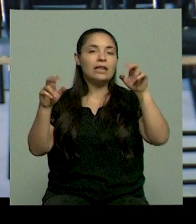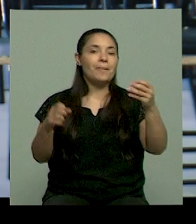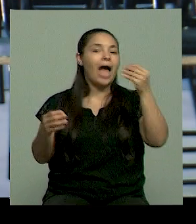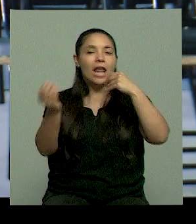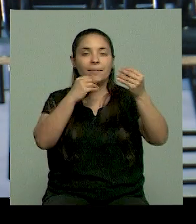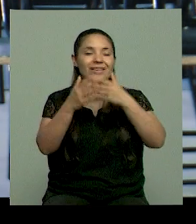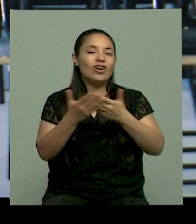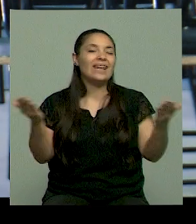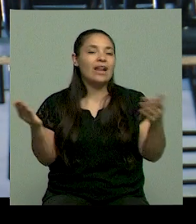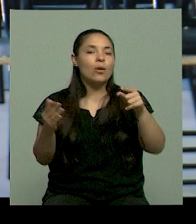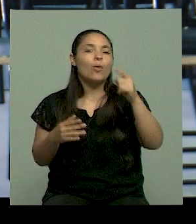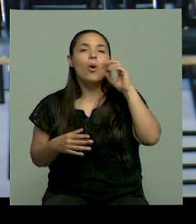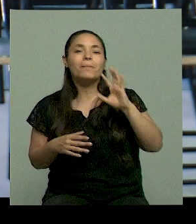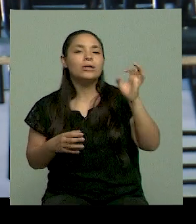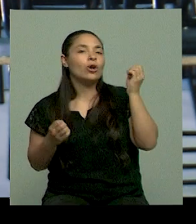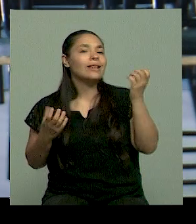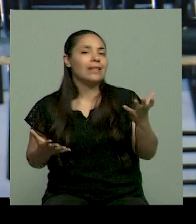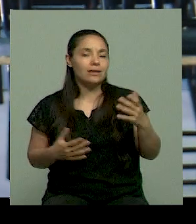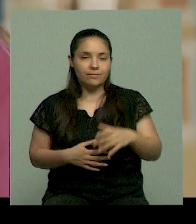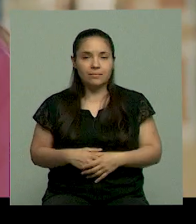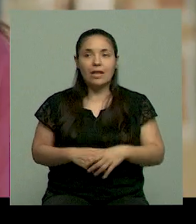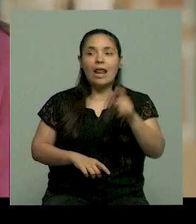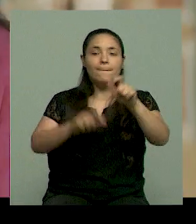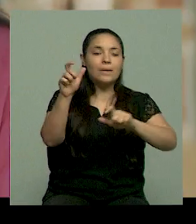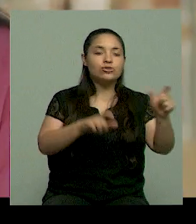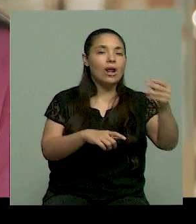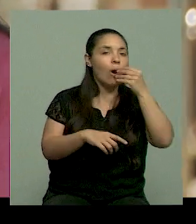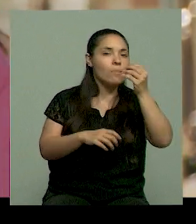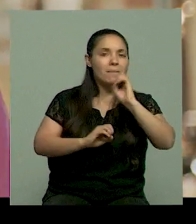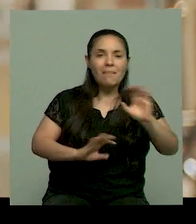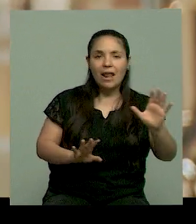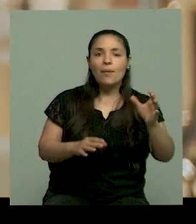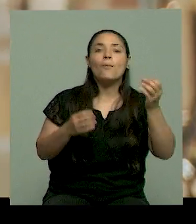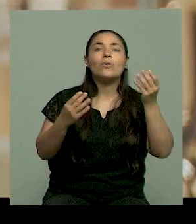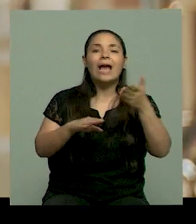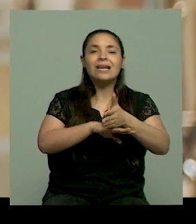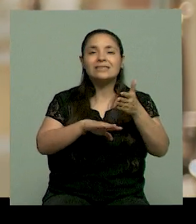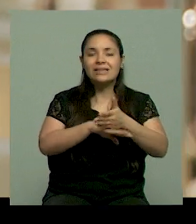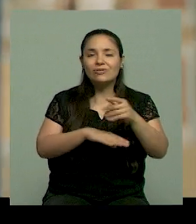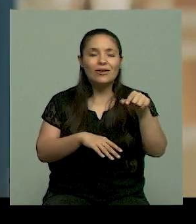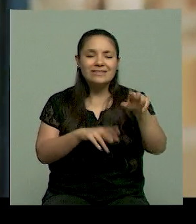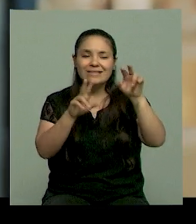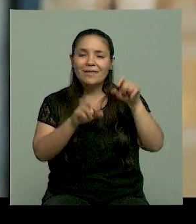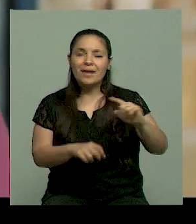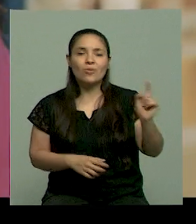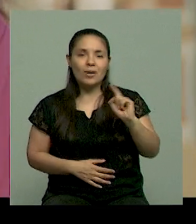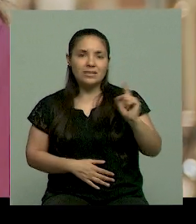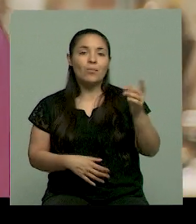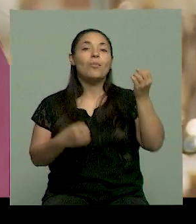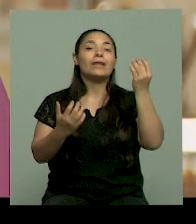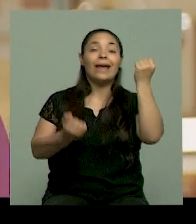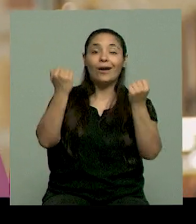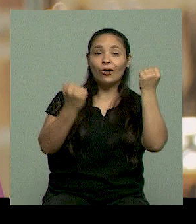que tenemos? En general la gente come mal, pero no porque no tenga acceso, porque independientemente de la situación económica,